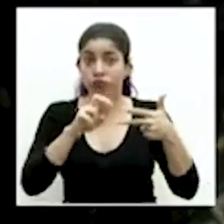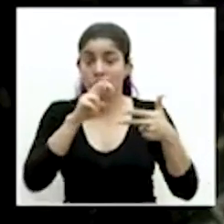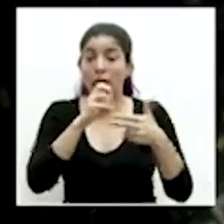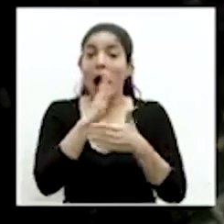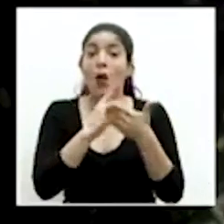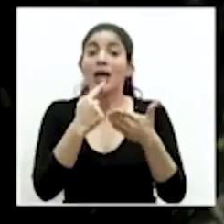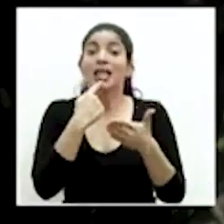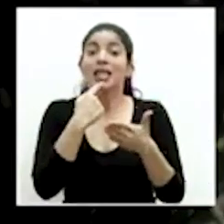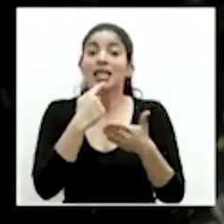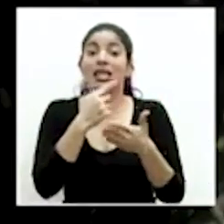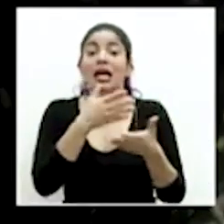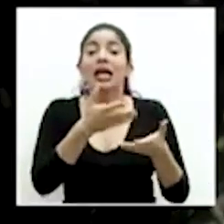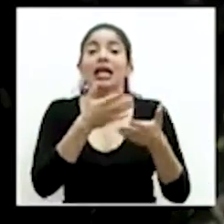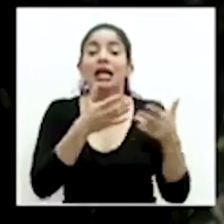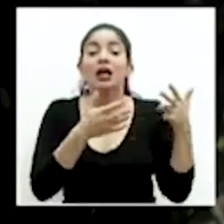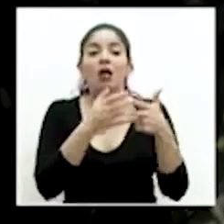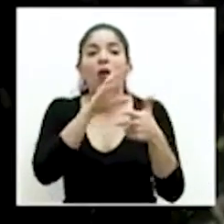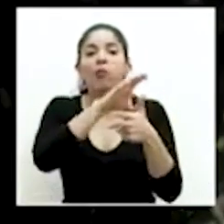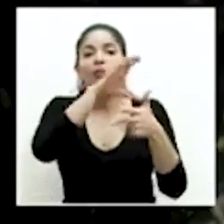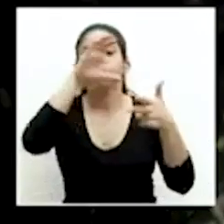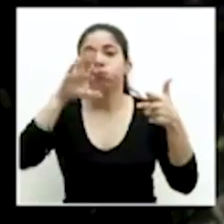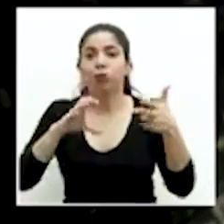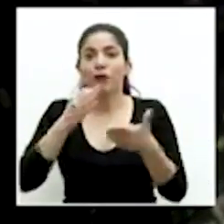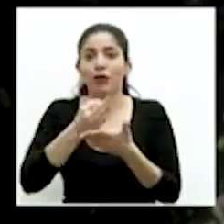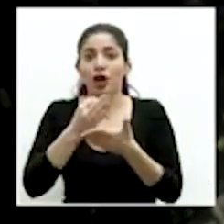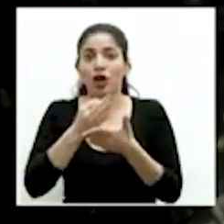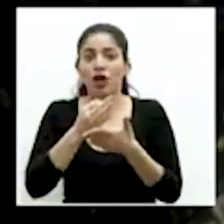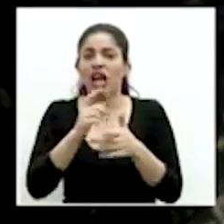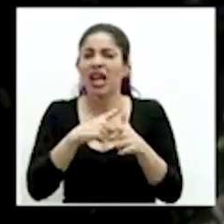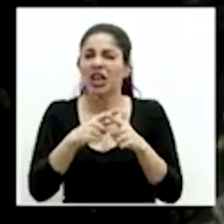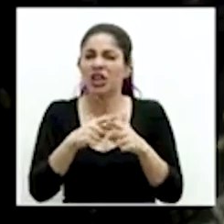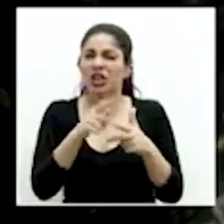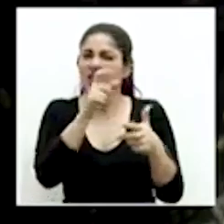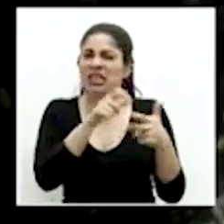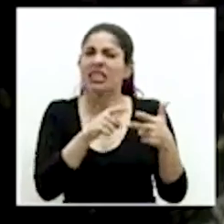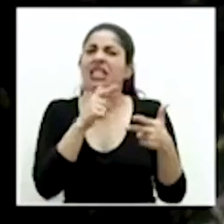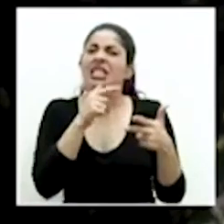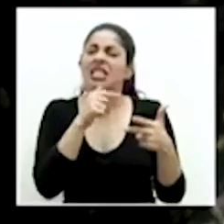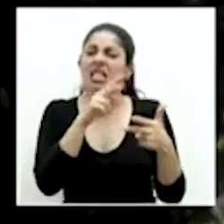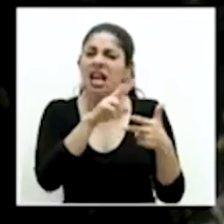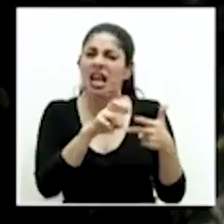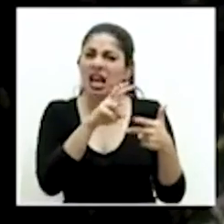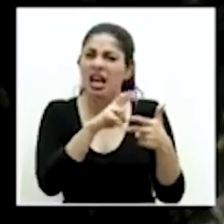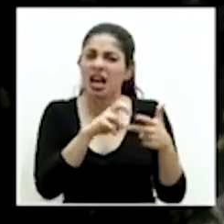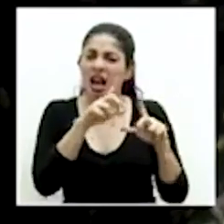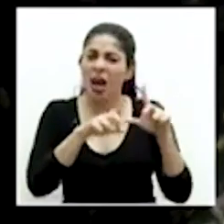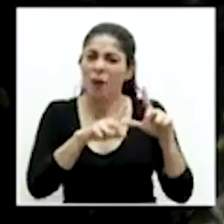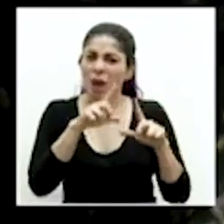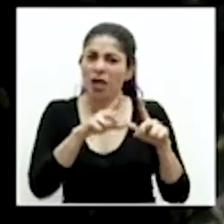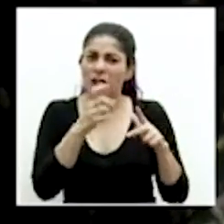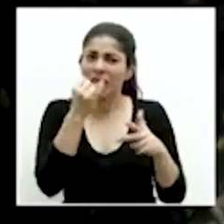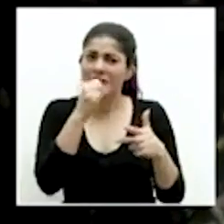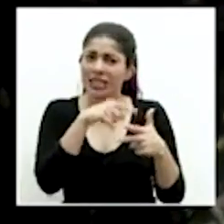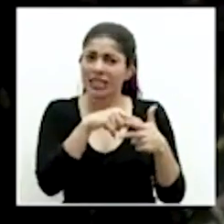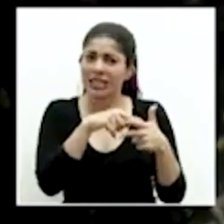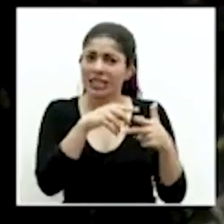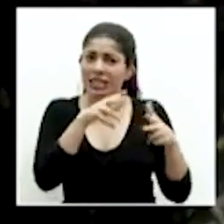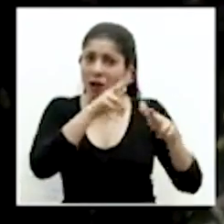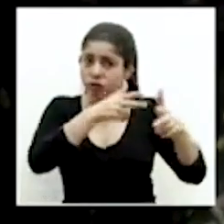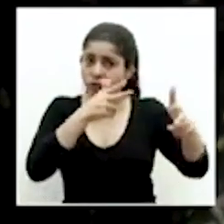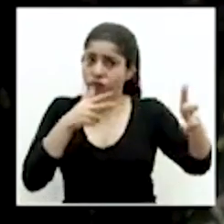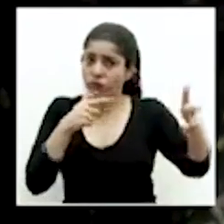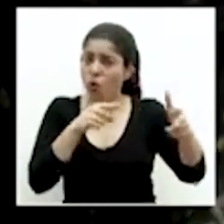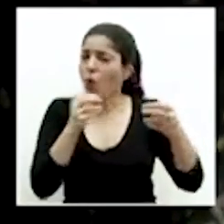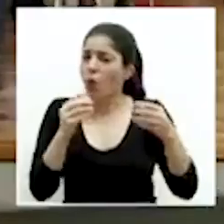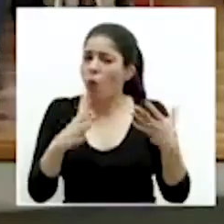decisión de que dejaran la carga en la frontera entonces a cuáles transportistas es que se le está haciendo las pruebas si son a los que van en convoy muchas